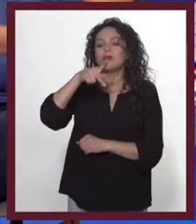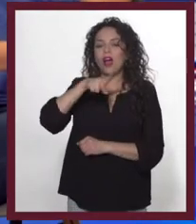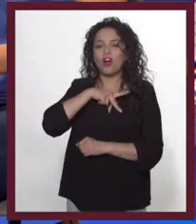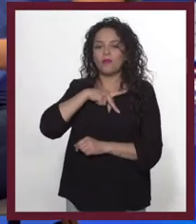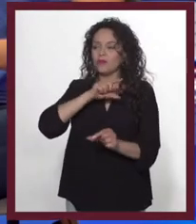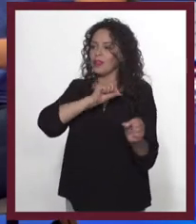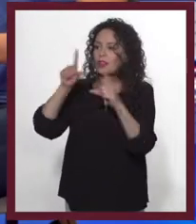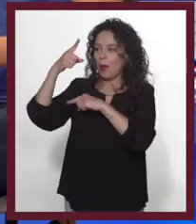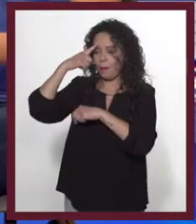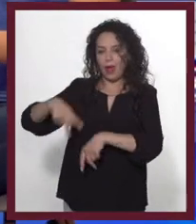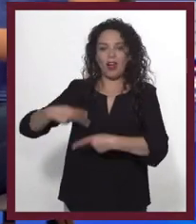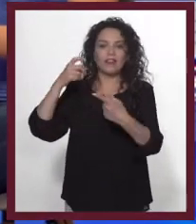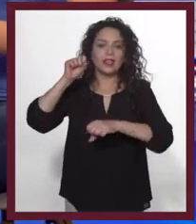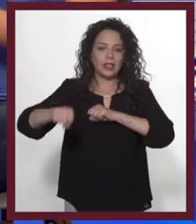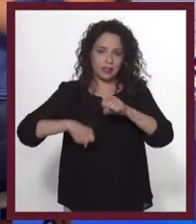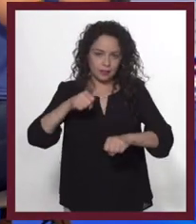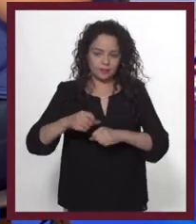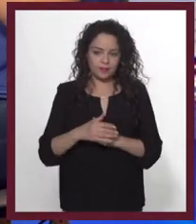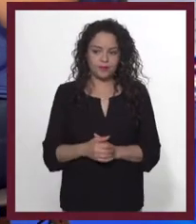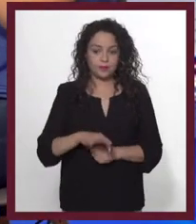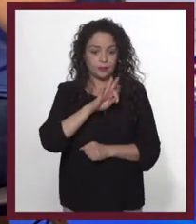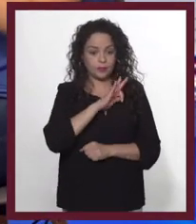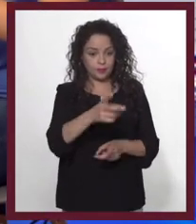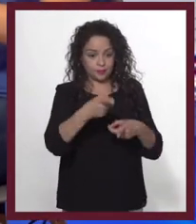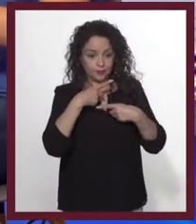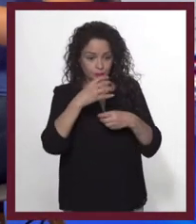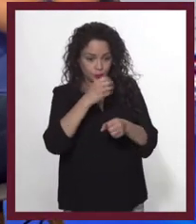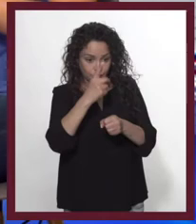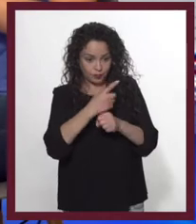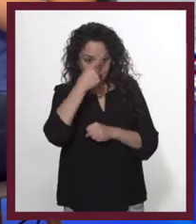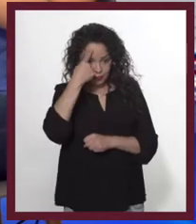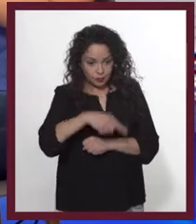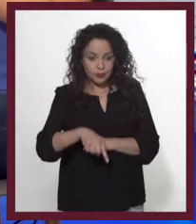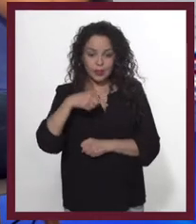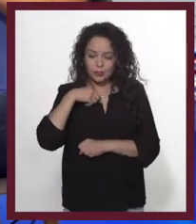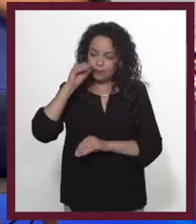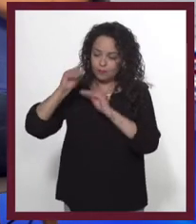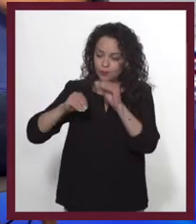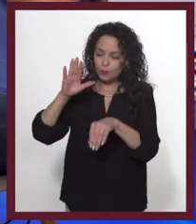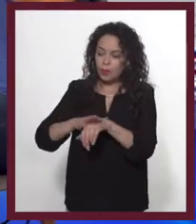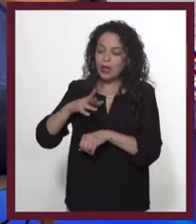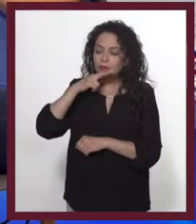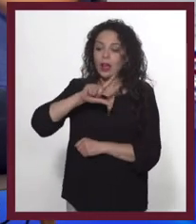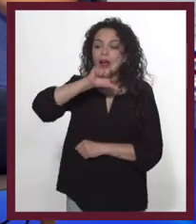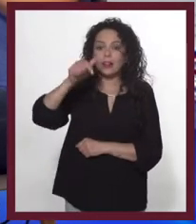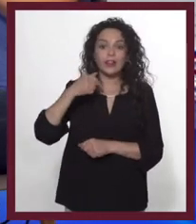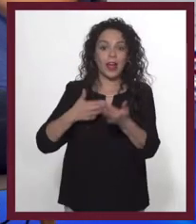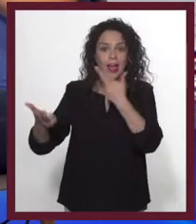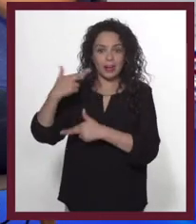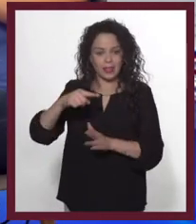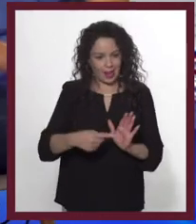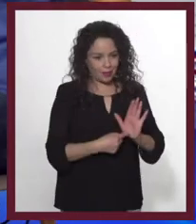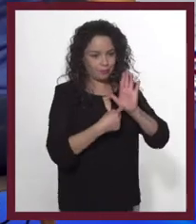¿Le parece, señor Ogilvy, si me da chance un rato para mejorar mi anuncio y luego vengo y se lo muestro?